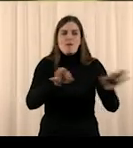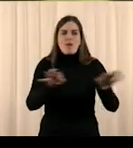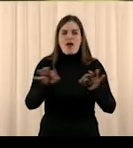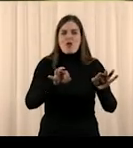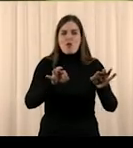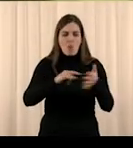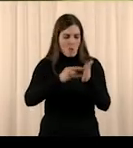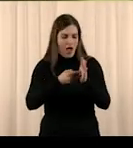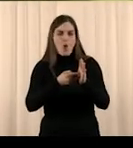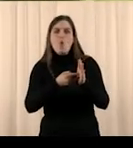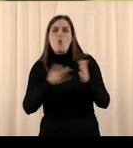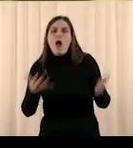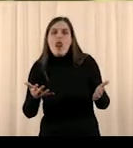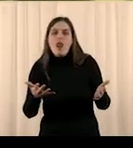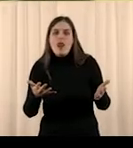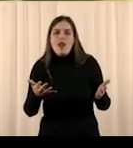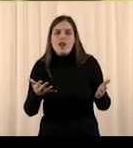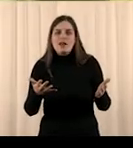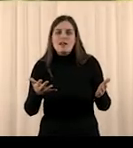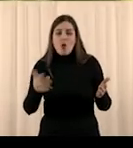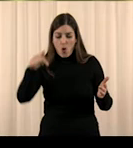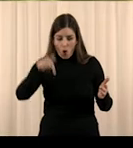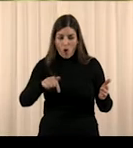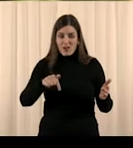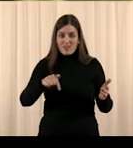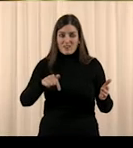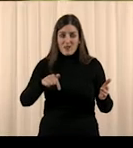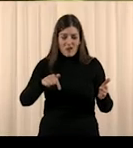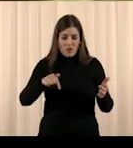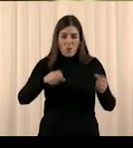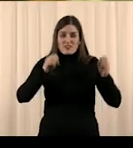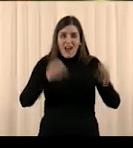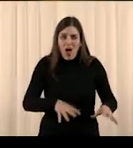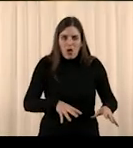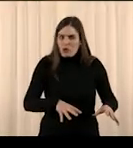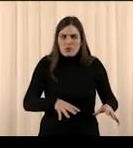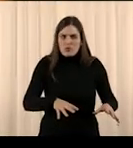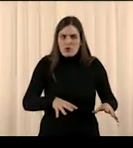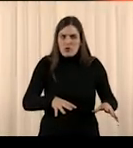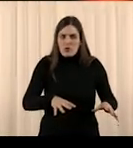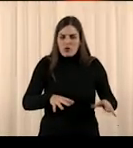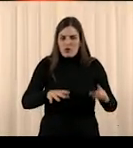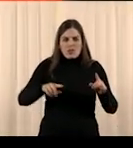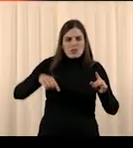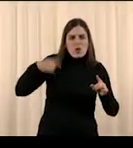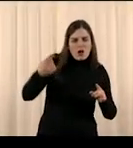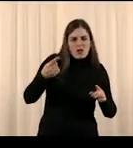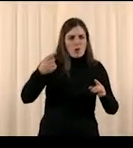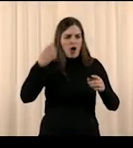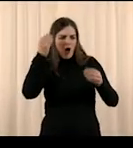cuál es el plan? Si desperdicié el día de hoy, no voy a desperdiciar ni un segundo lamentando haberlo hecho.